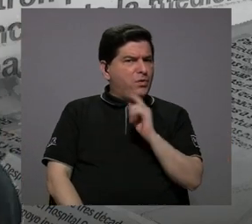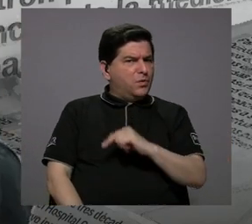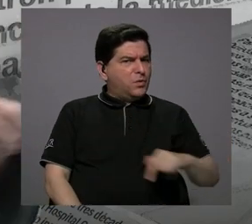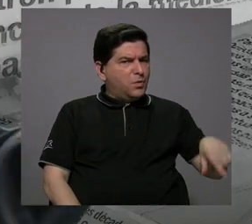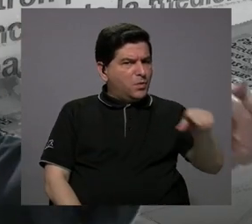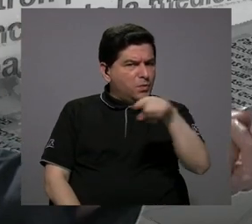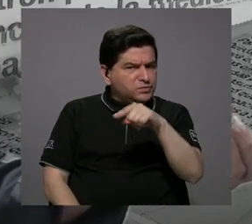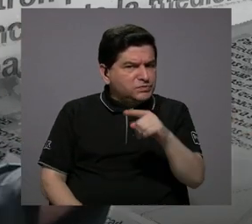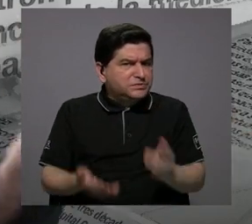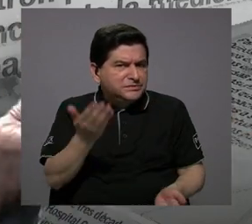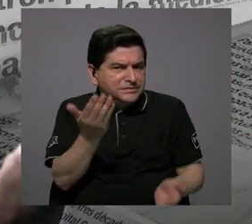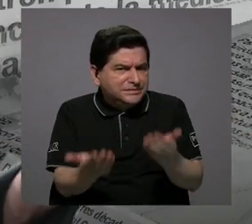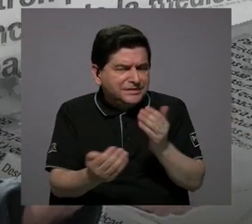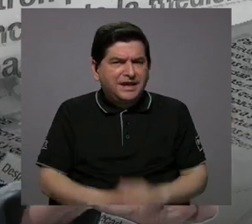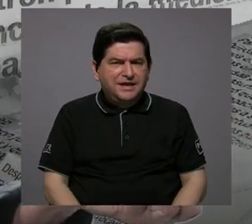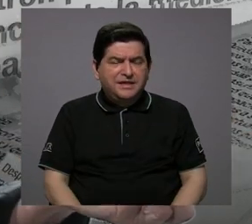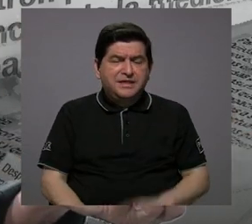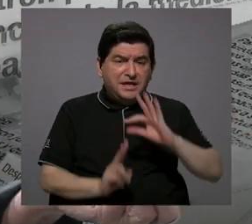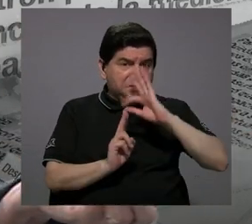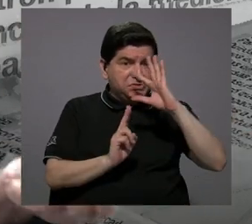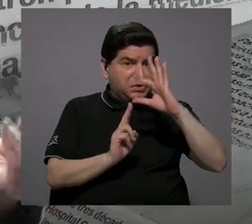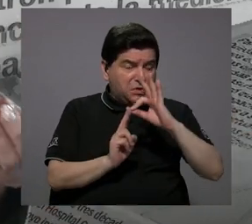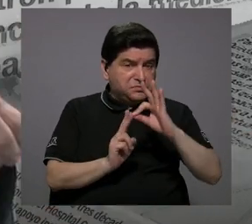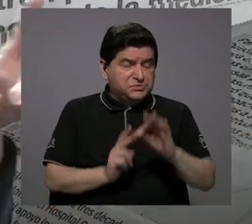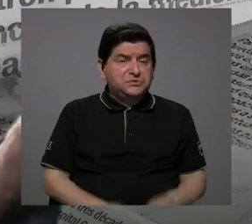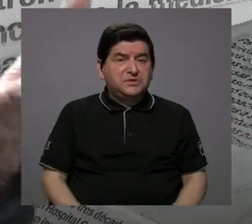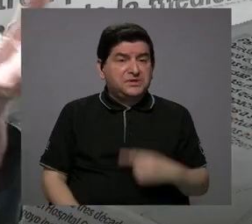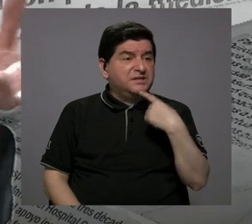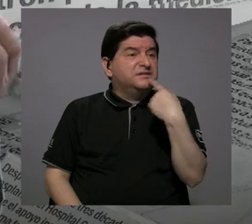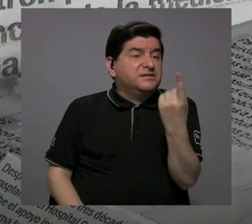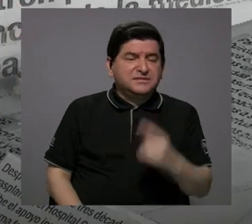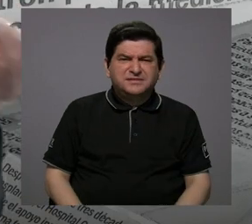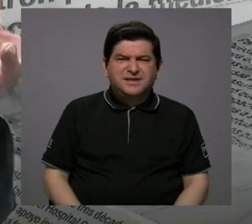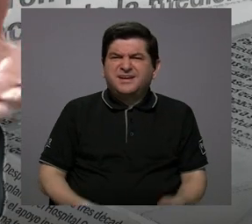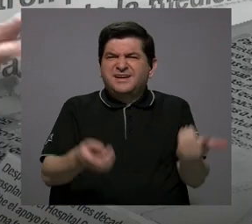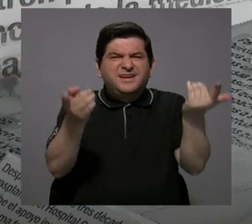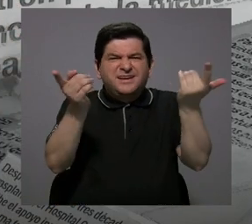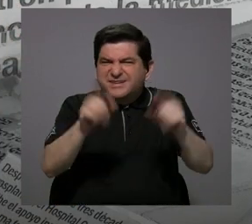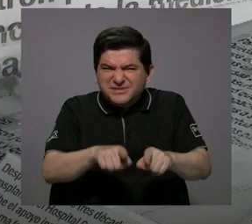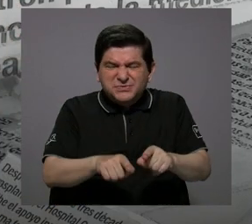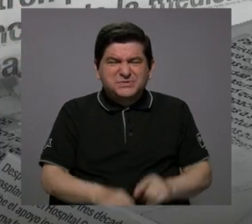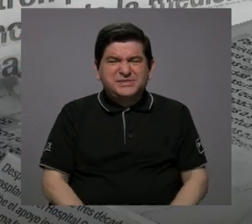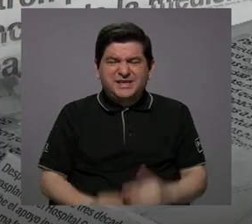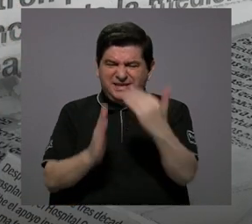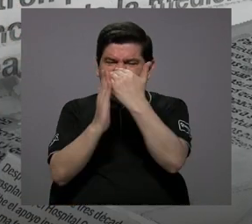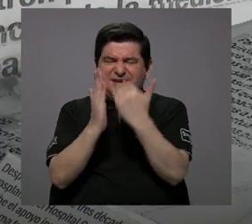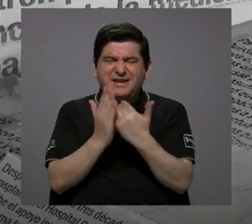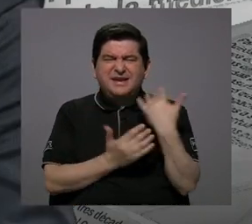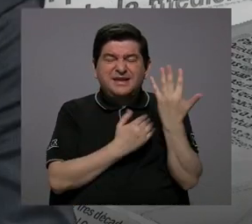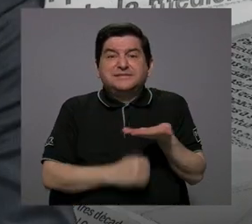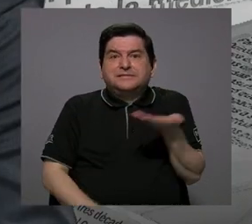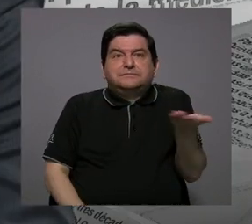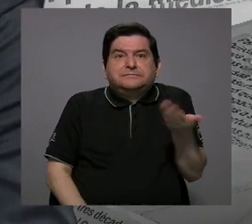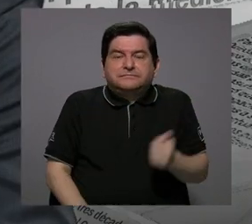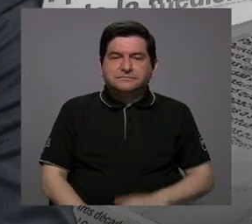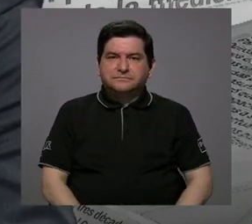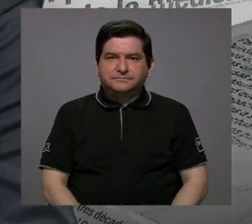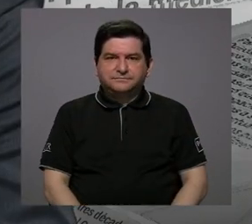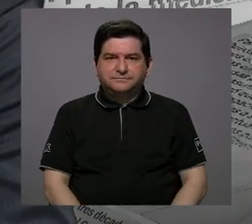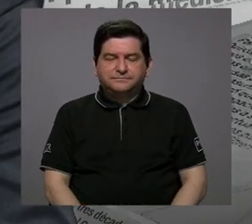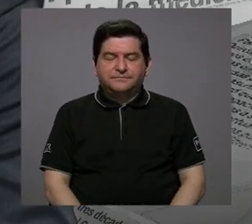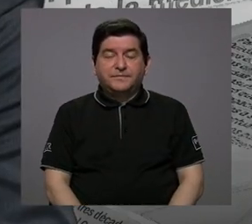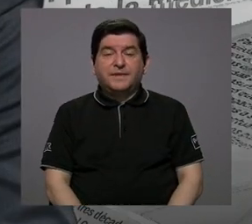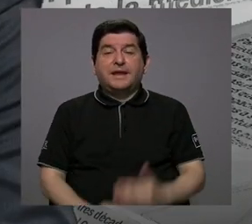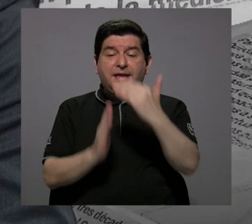dado alternativas. ¿Qué es lo que va a pasar con las listas de espera? Sí, las